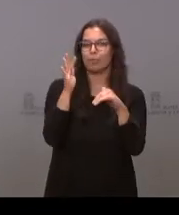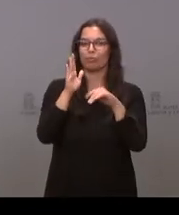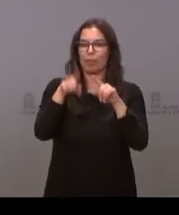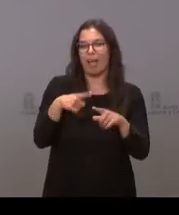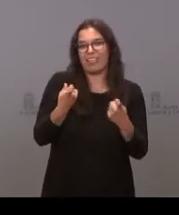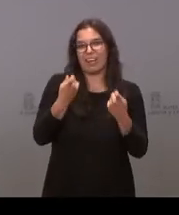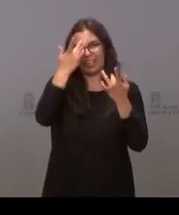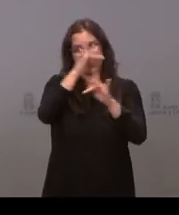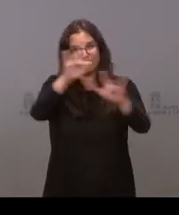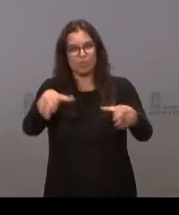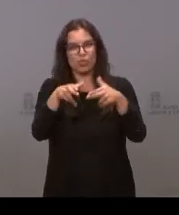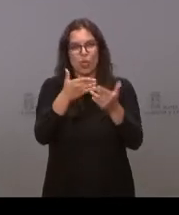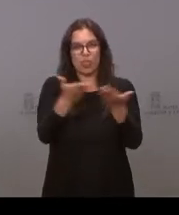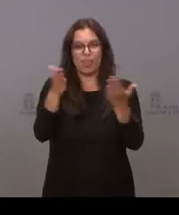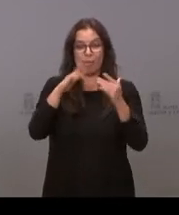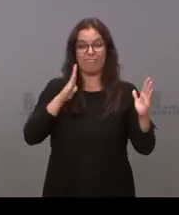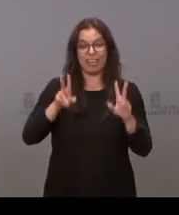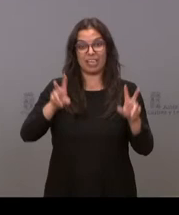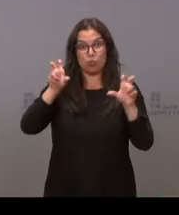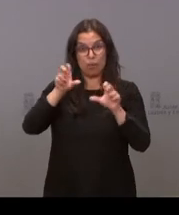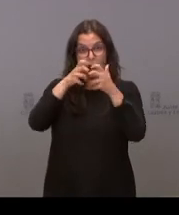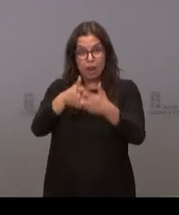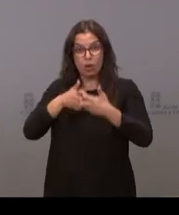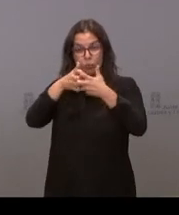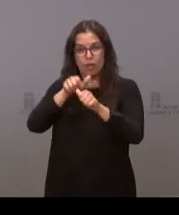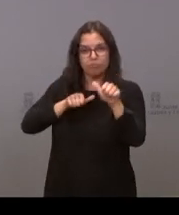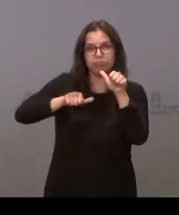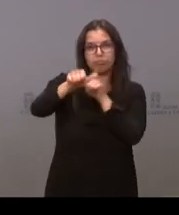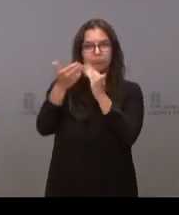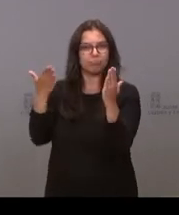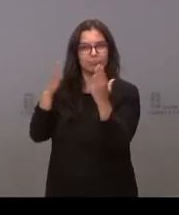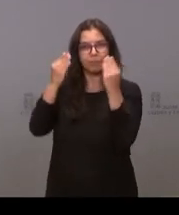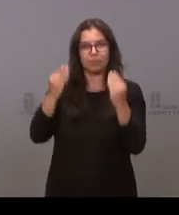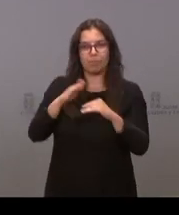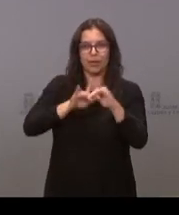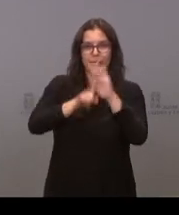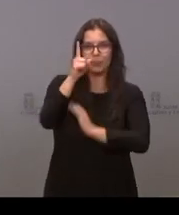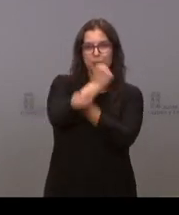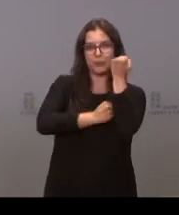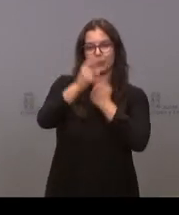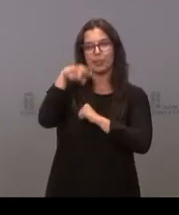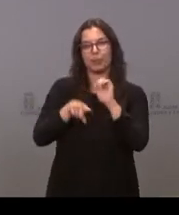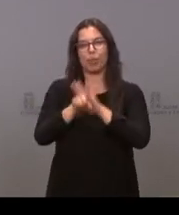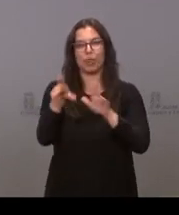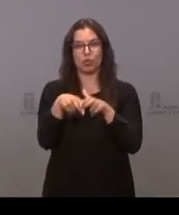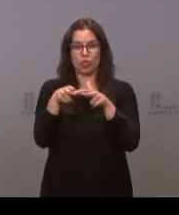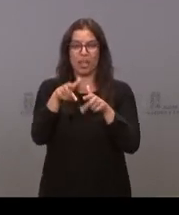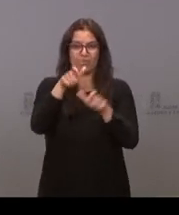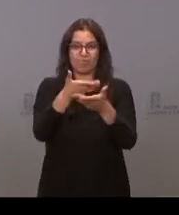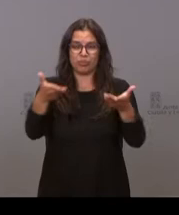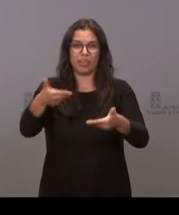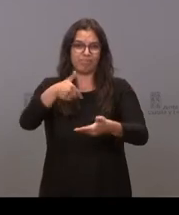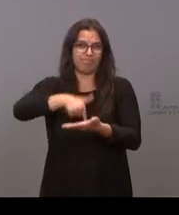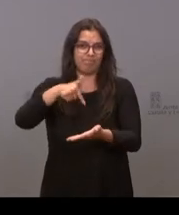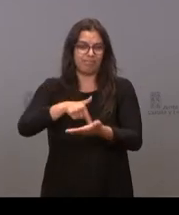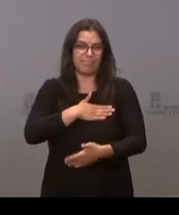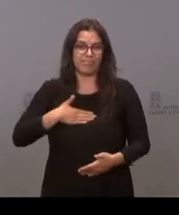española para encarar esta nueva fase de lucha contra la pandemia y de recuperación económica y de recuperación social que tanto demanda el conjunto de la sociedad